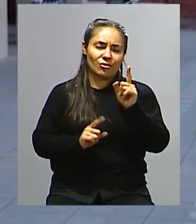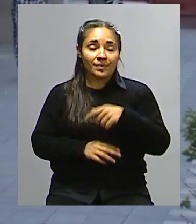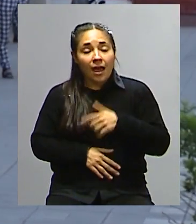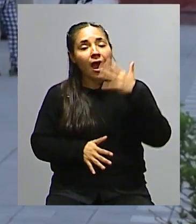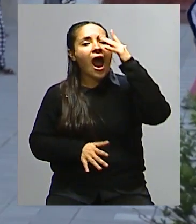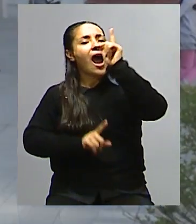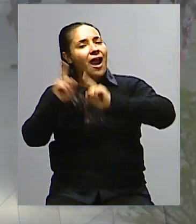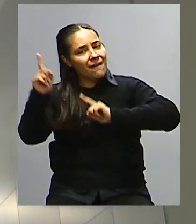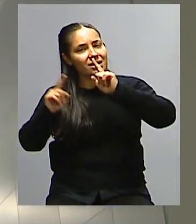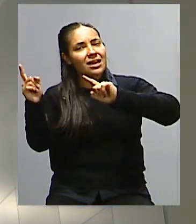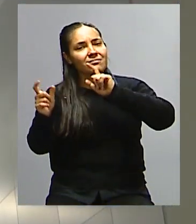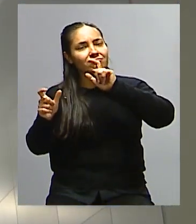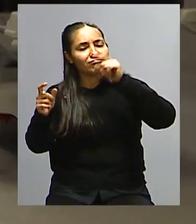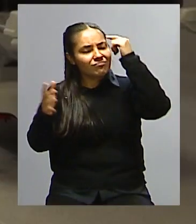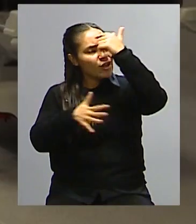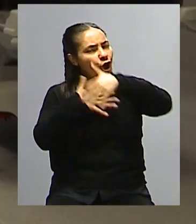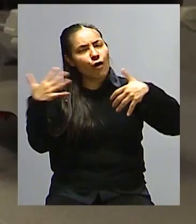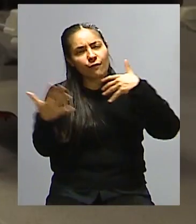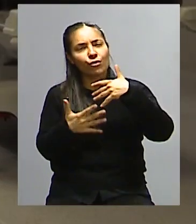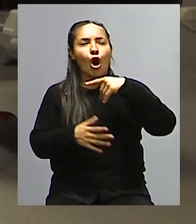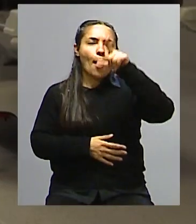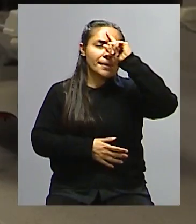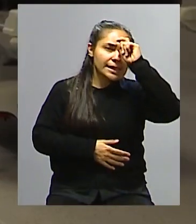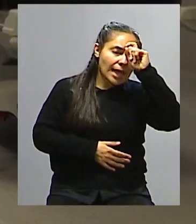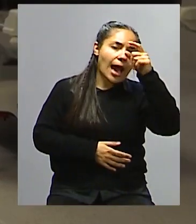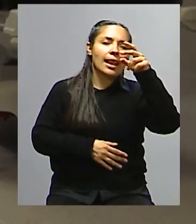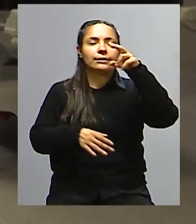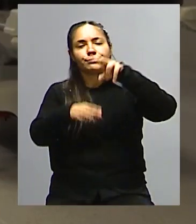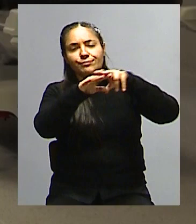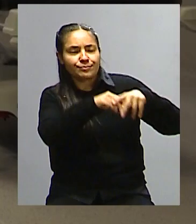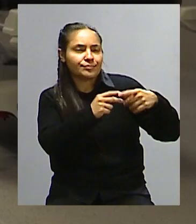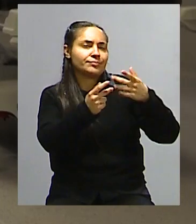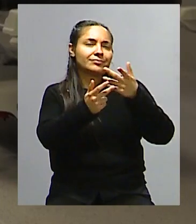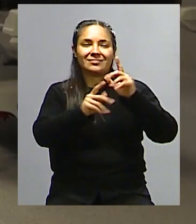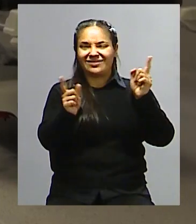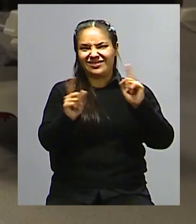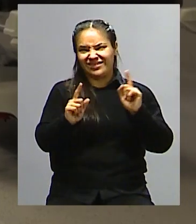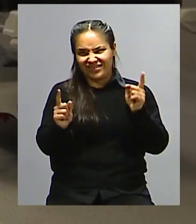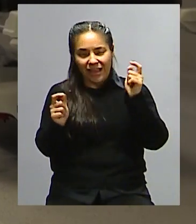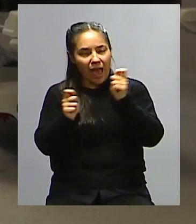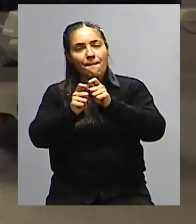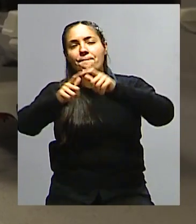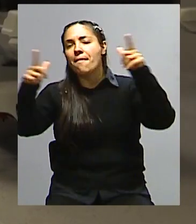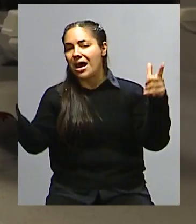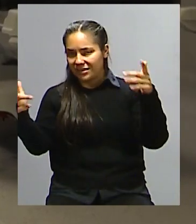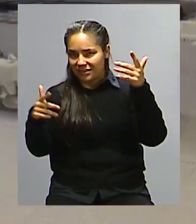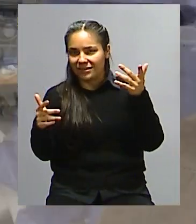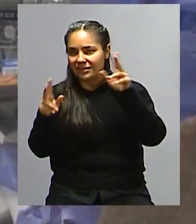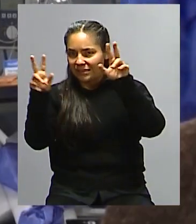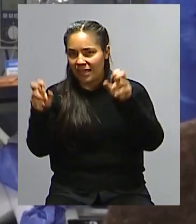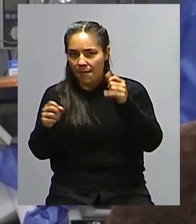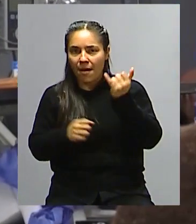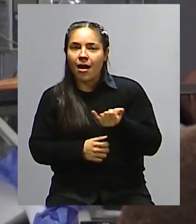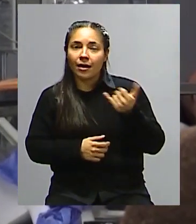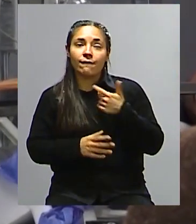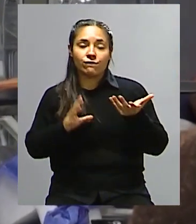Cuando tendremos a mirar, pensamos en hospitales, centros de salud y demás. Y es mucho más amplio. Es mucho más amplio. Es un concepto que involucra